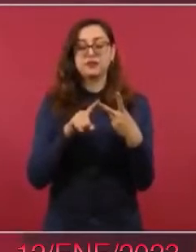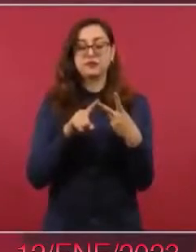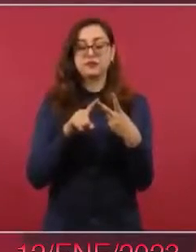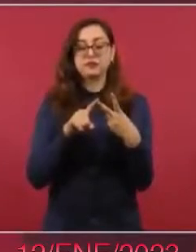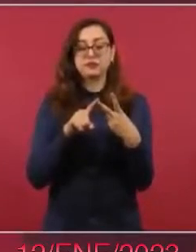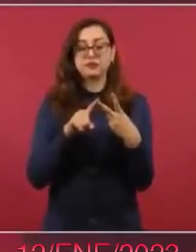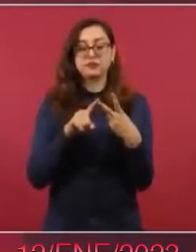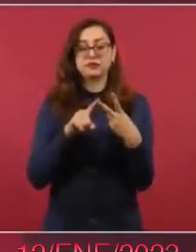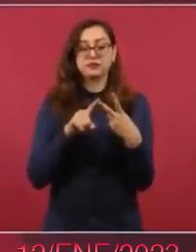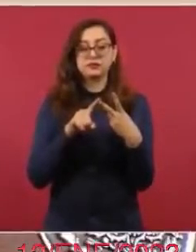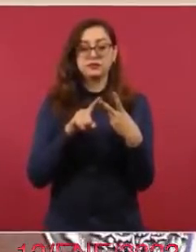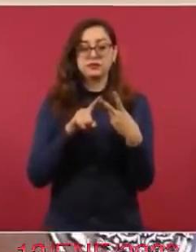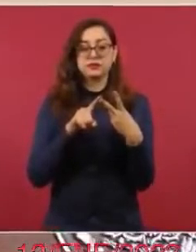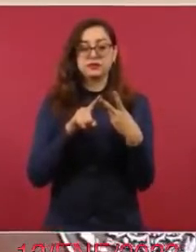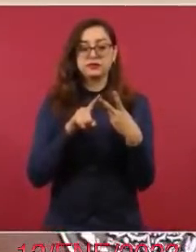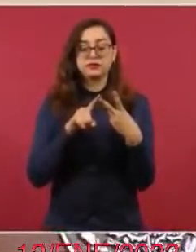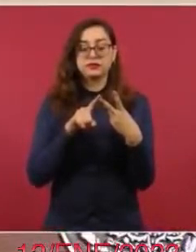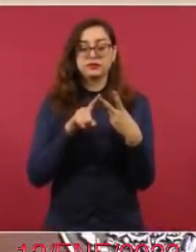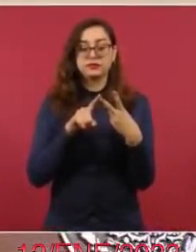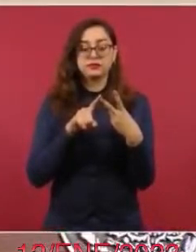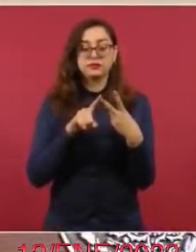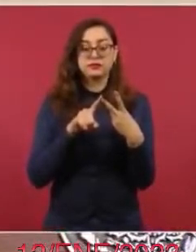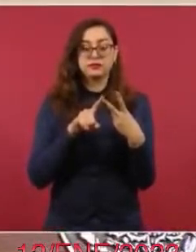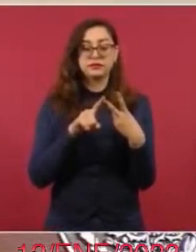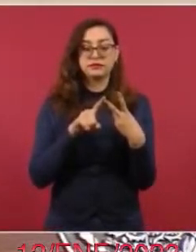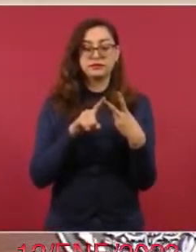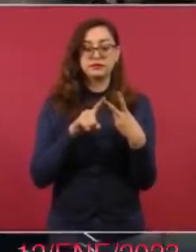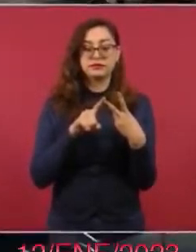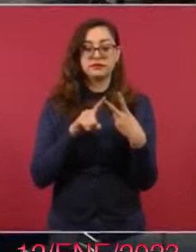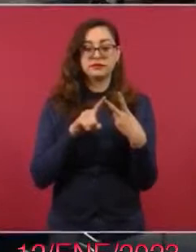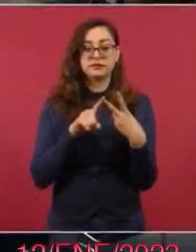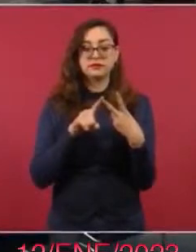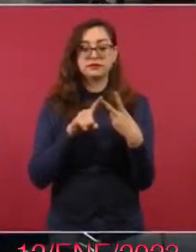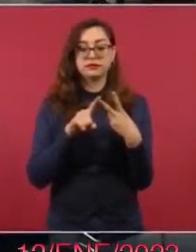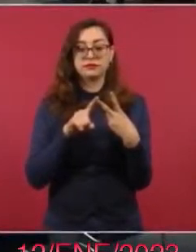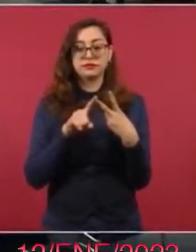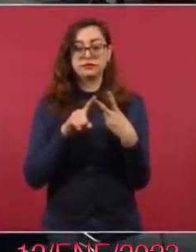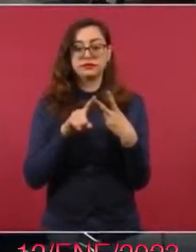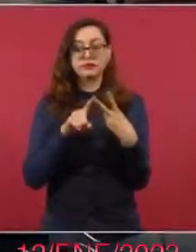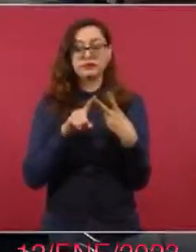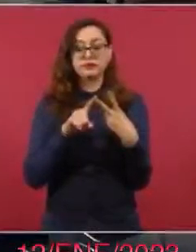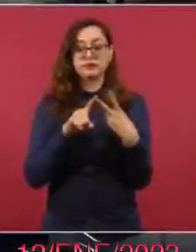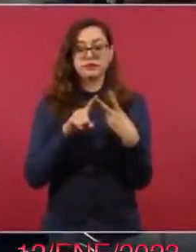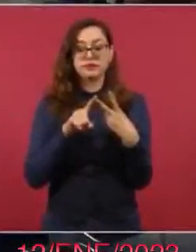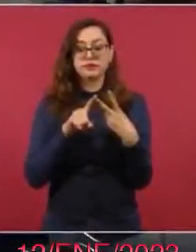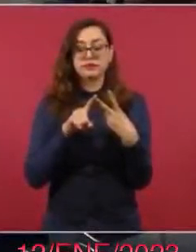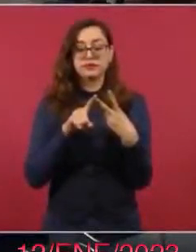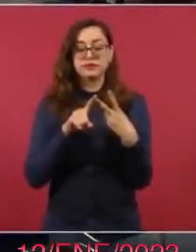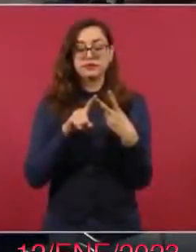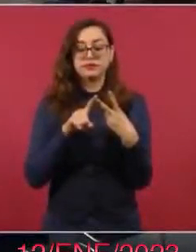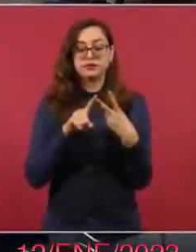que quieren que se llame a declarar